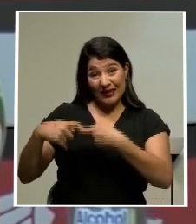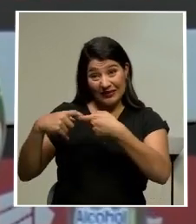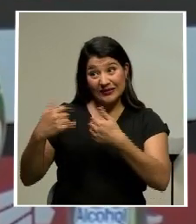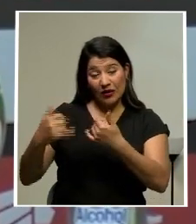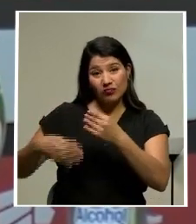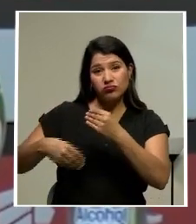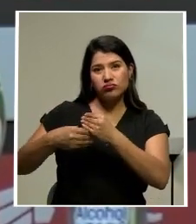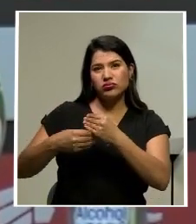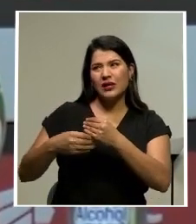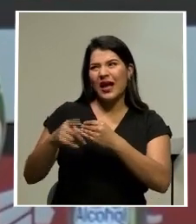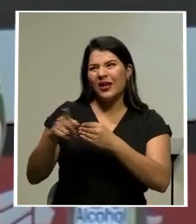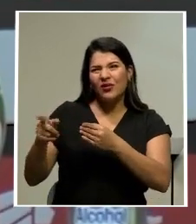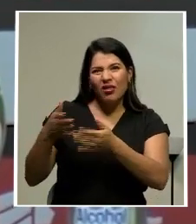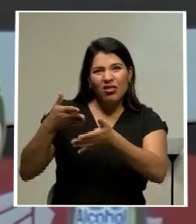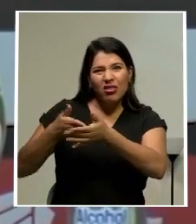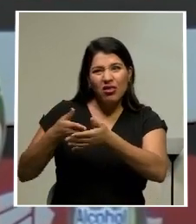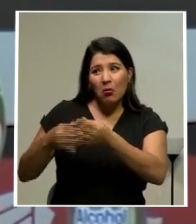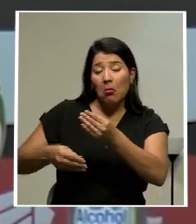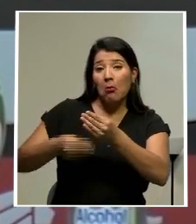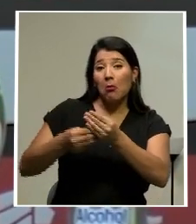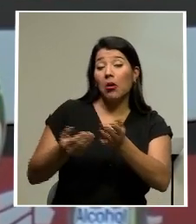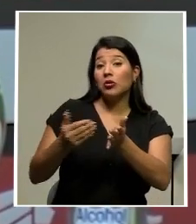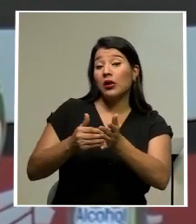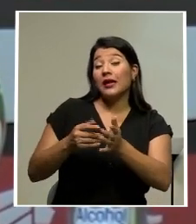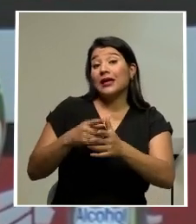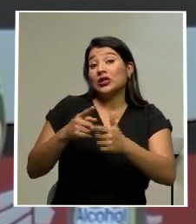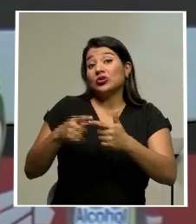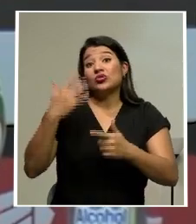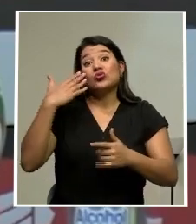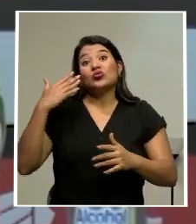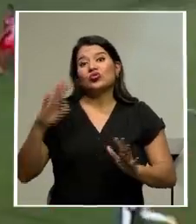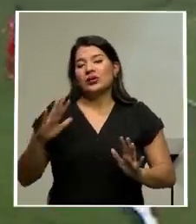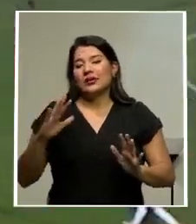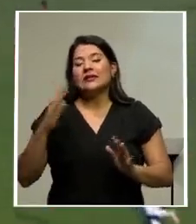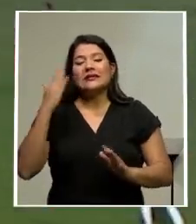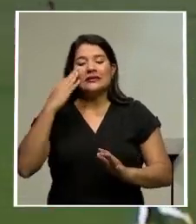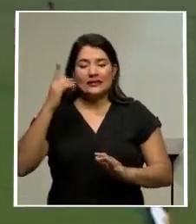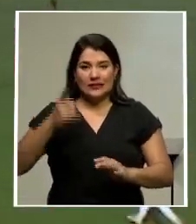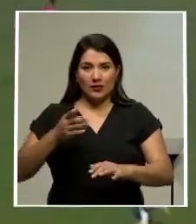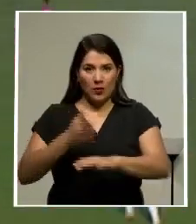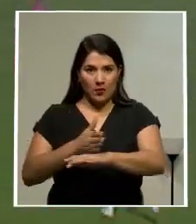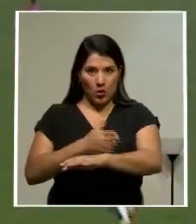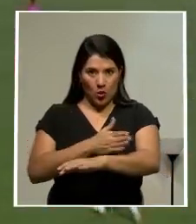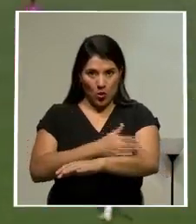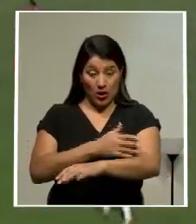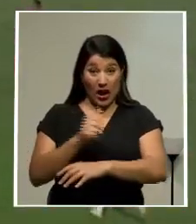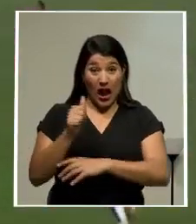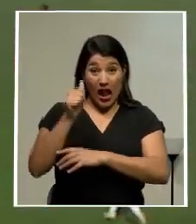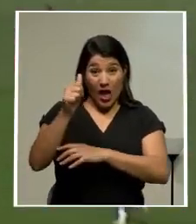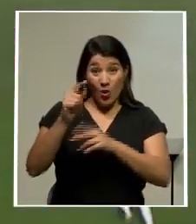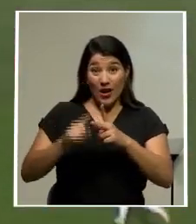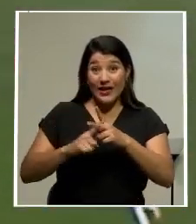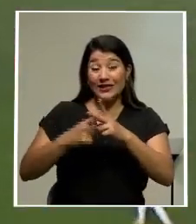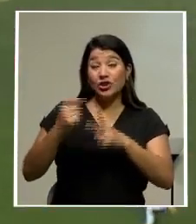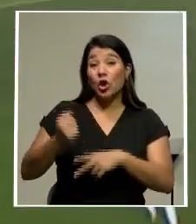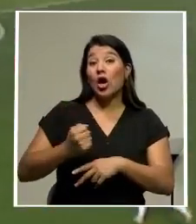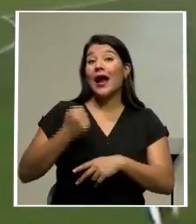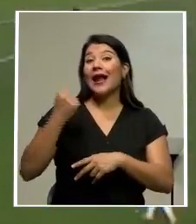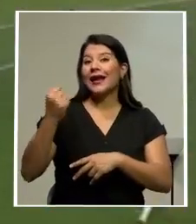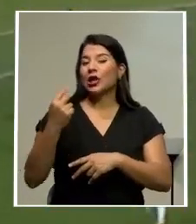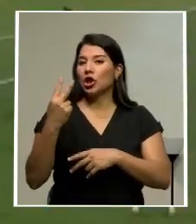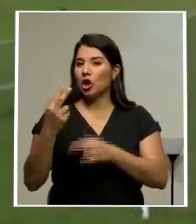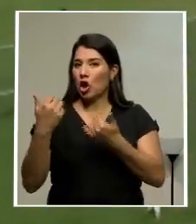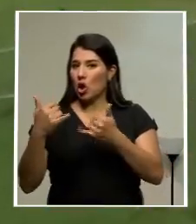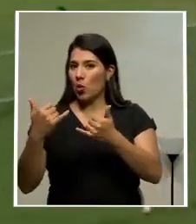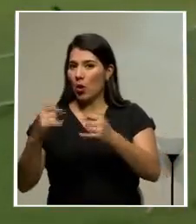que también estaba lesionada, incorporándose. Entonces, bueno, sabemos que tenemos que mejorar. Alajuelense ha iniciado ganando sus dos compromisos, pero